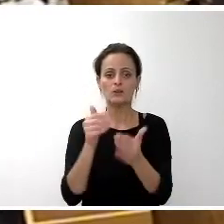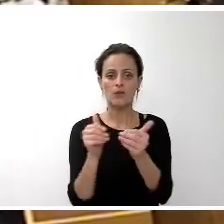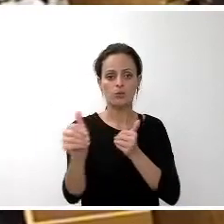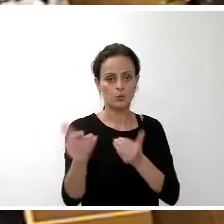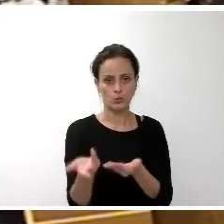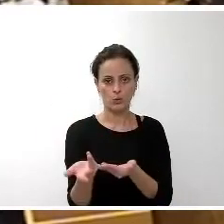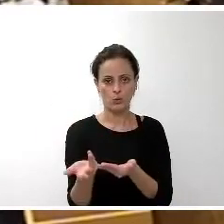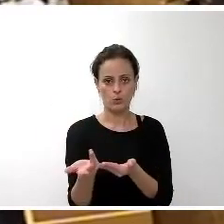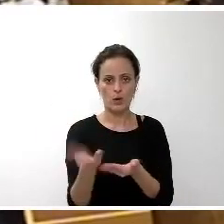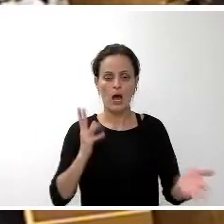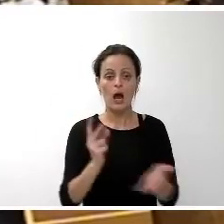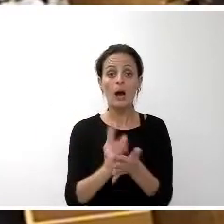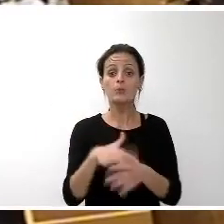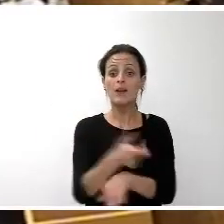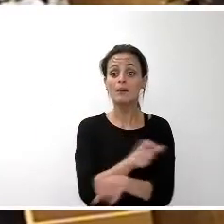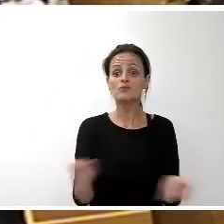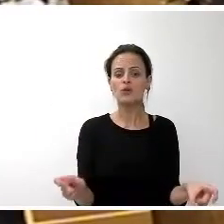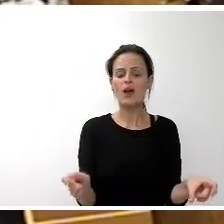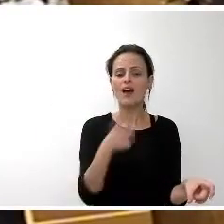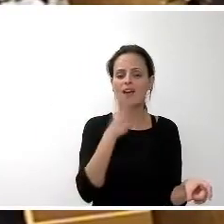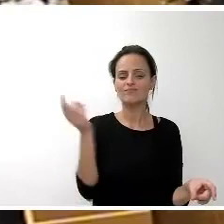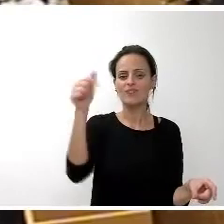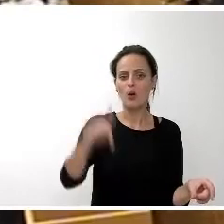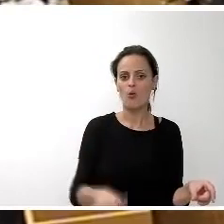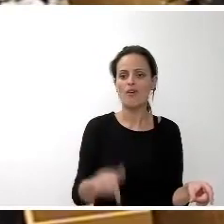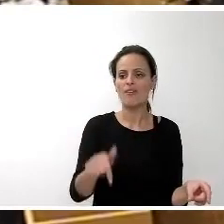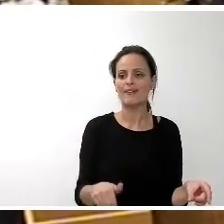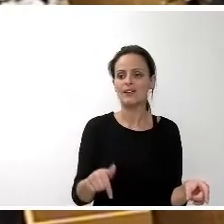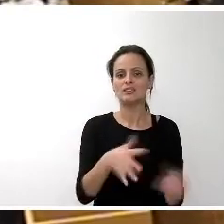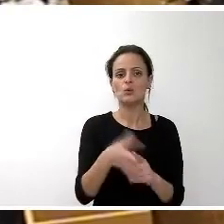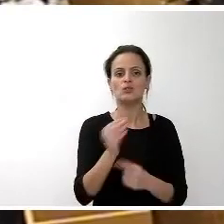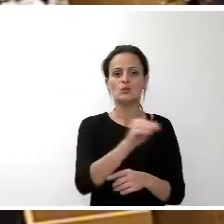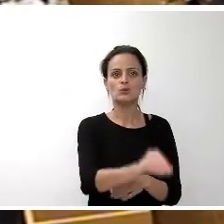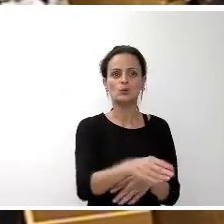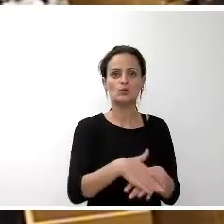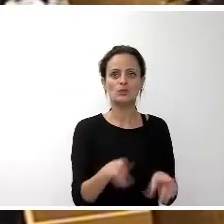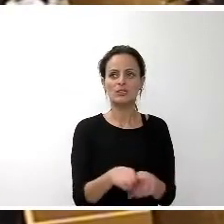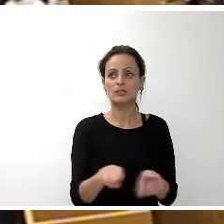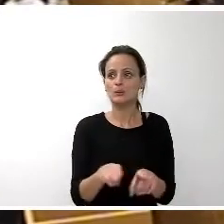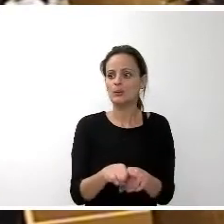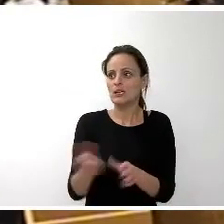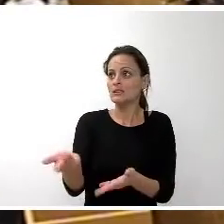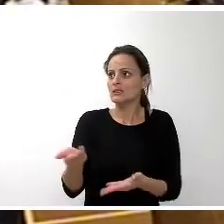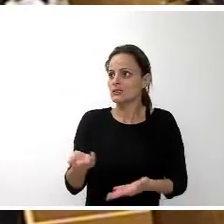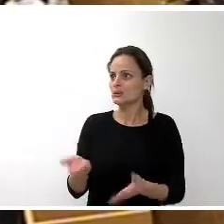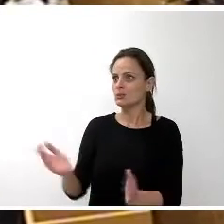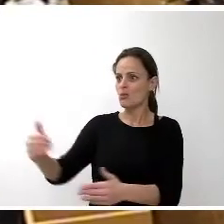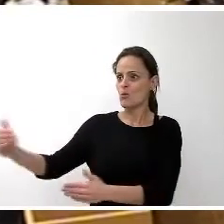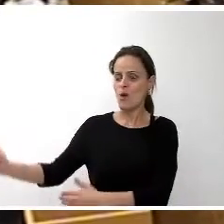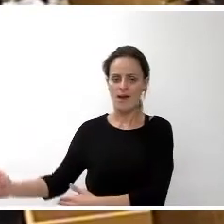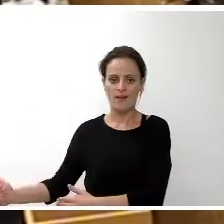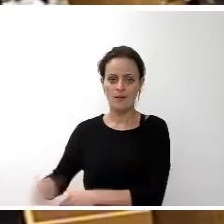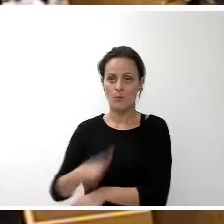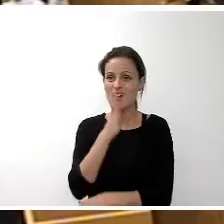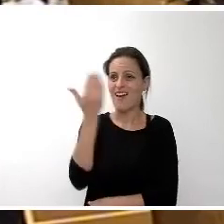que hoy se encuentran en una situación de desamparo ante la posibilidad de adquirir un empleo porque